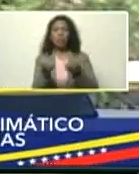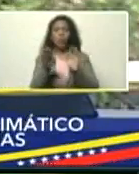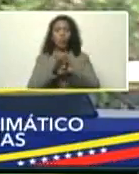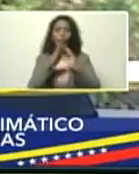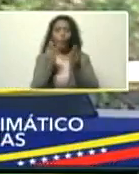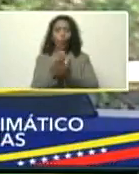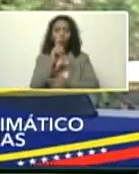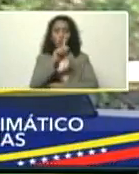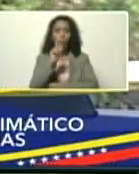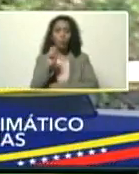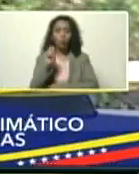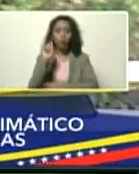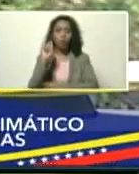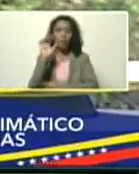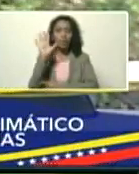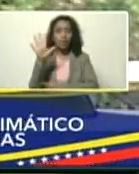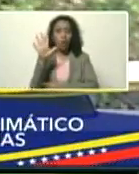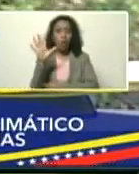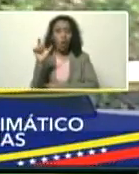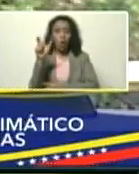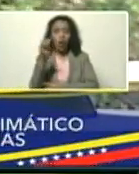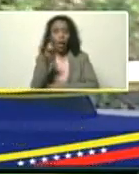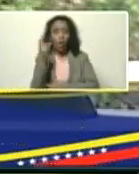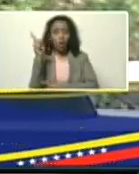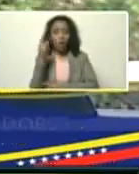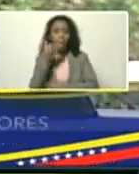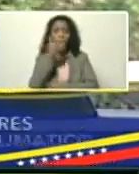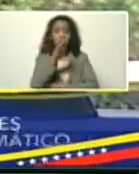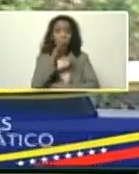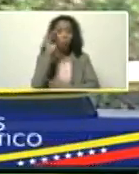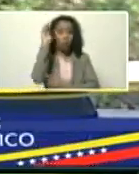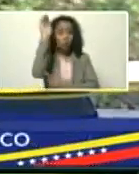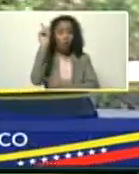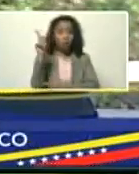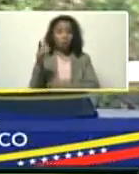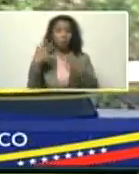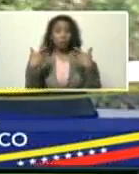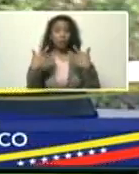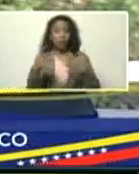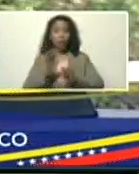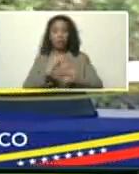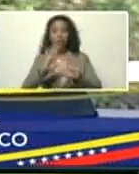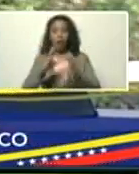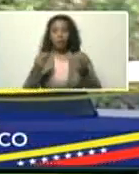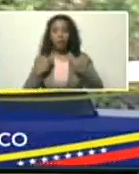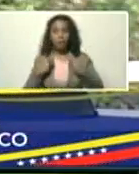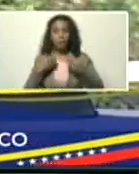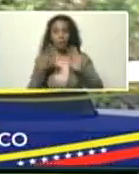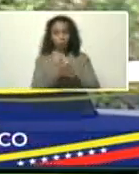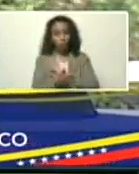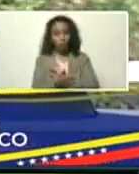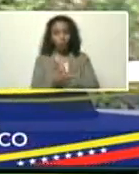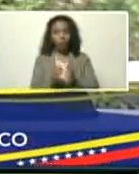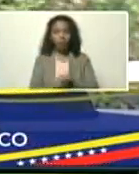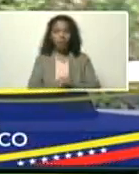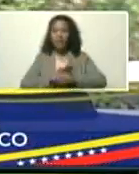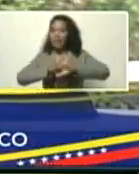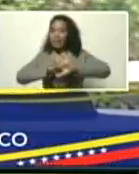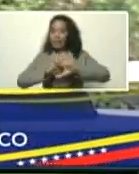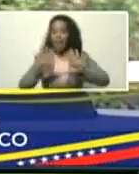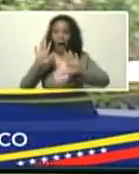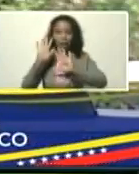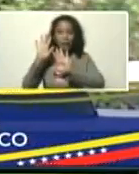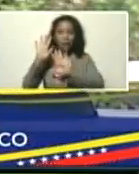.5 centígrados, en las próximas décadas, es alarmante, ya lo estamos viviendo, ya es un hecho,